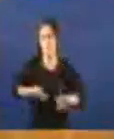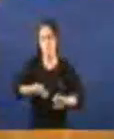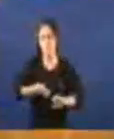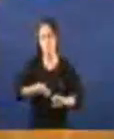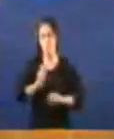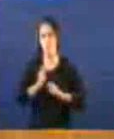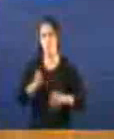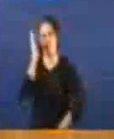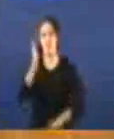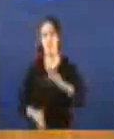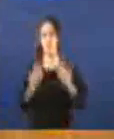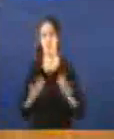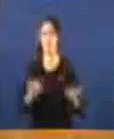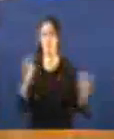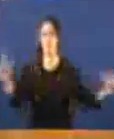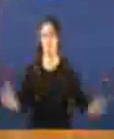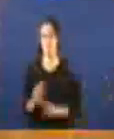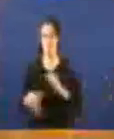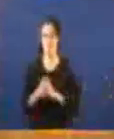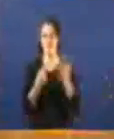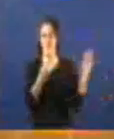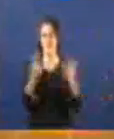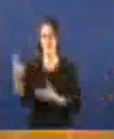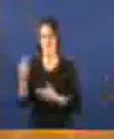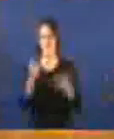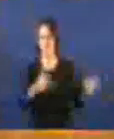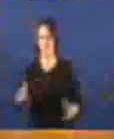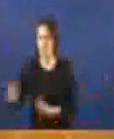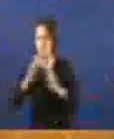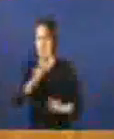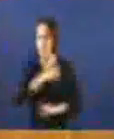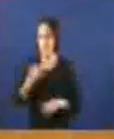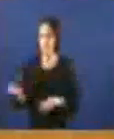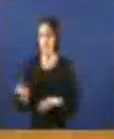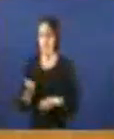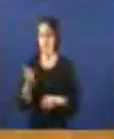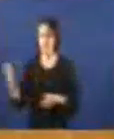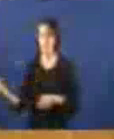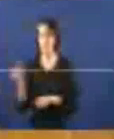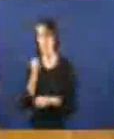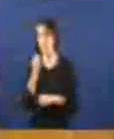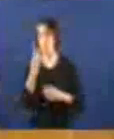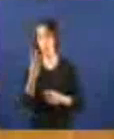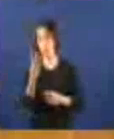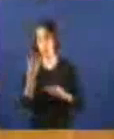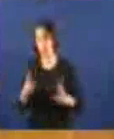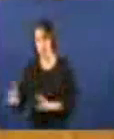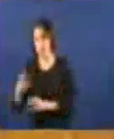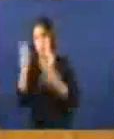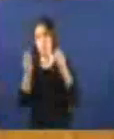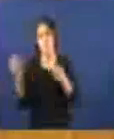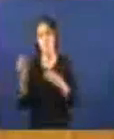de Diputados para 61 escanos, porque, ademais, se queren aforrar cartos, o máis fácil seria que practicasen a doutrina